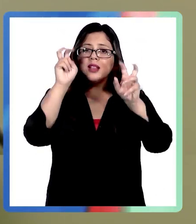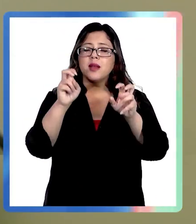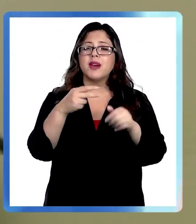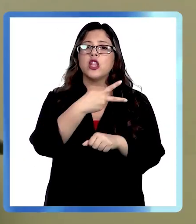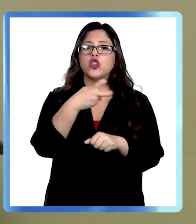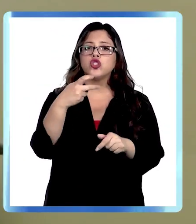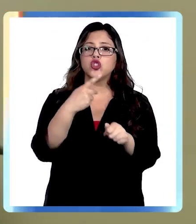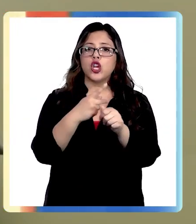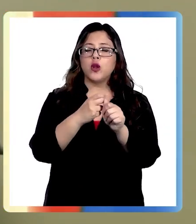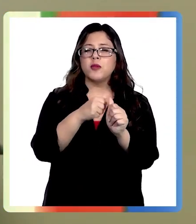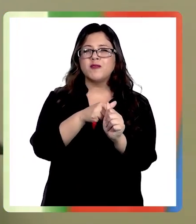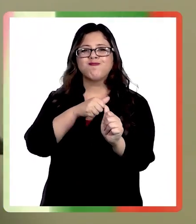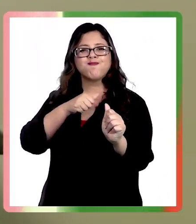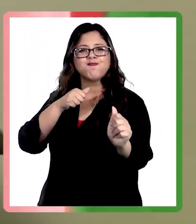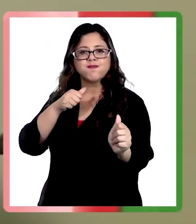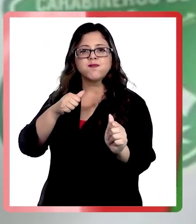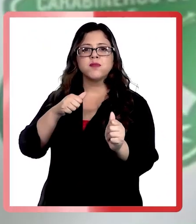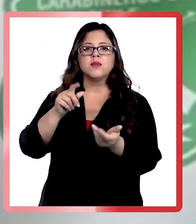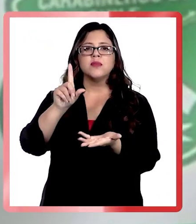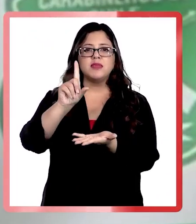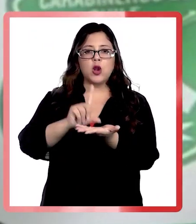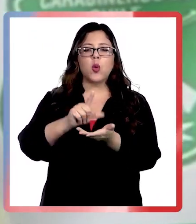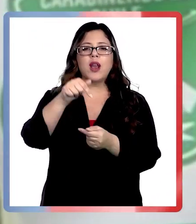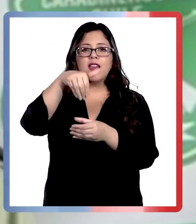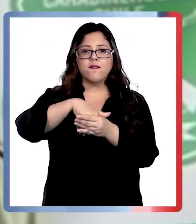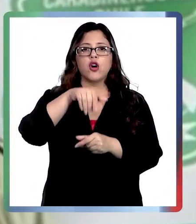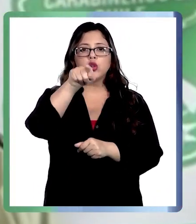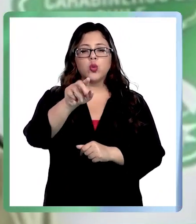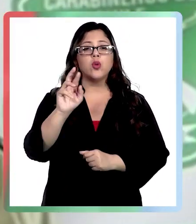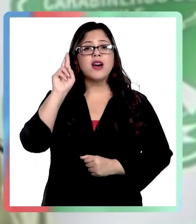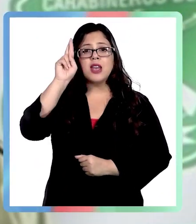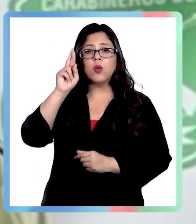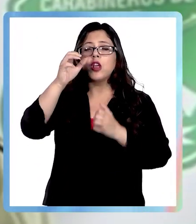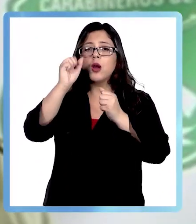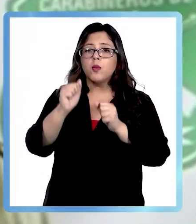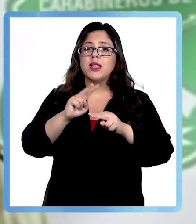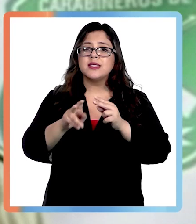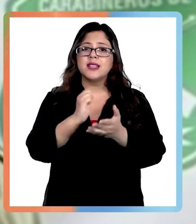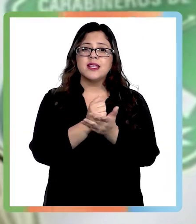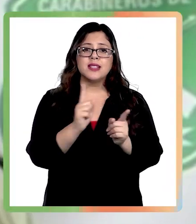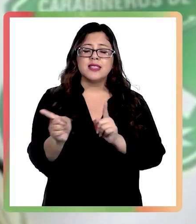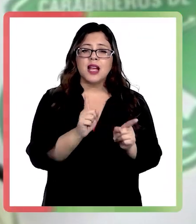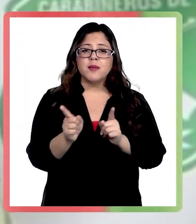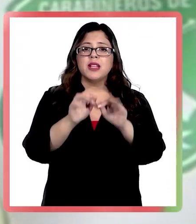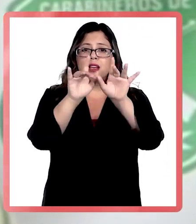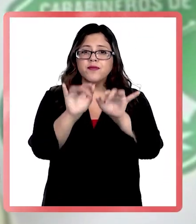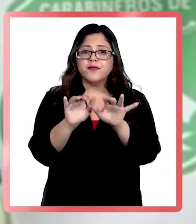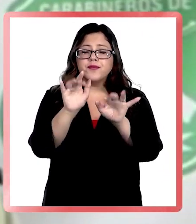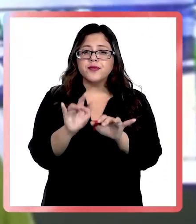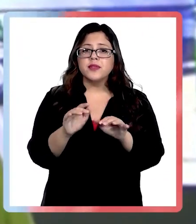kilómetros de tu domicilio electoral. Recuerda que puedes realizar este trámite de forma digital en